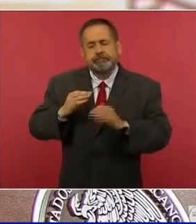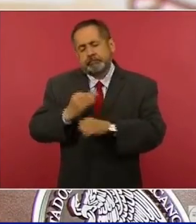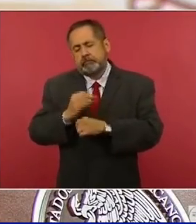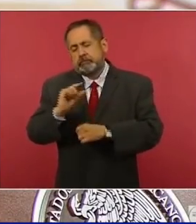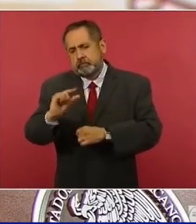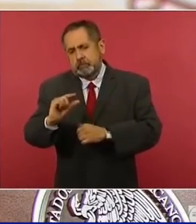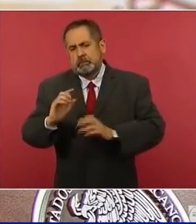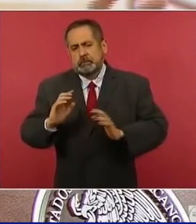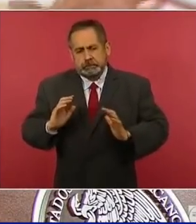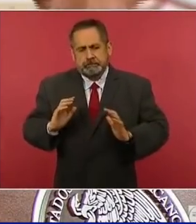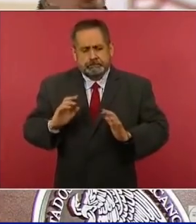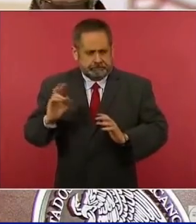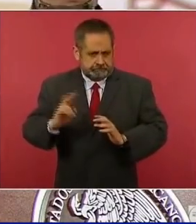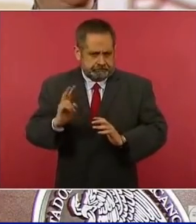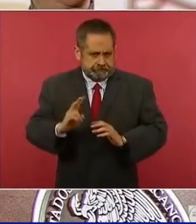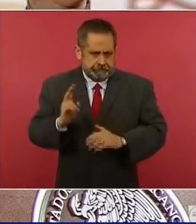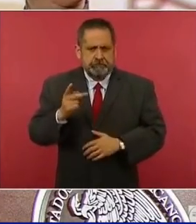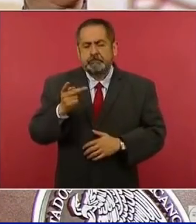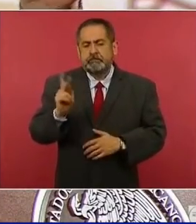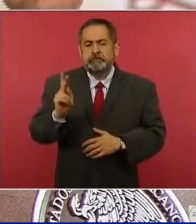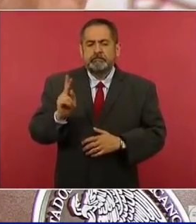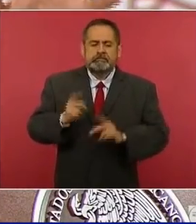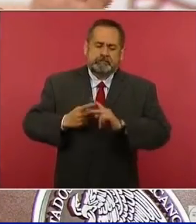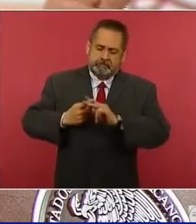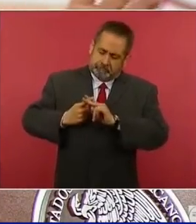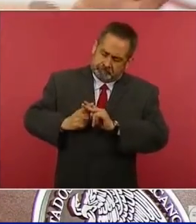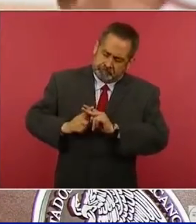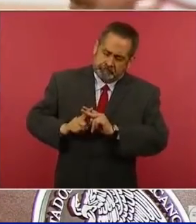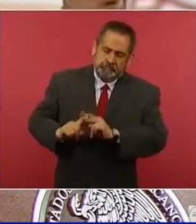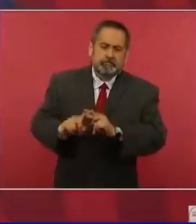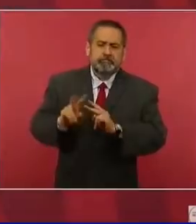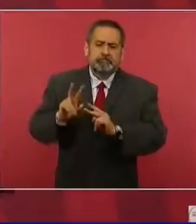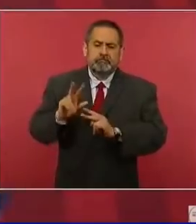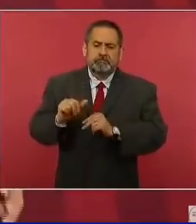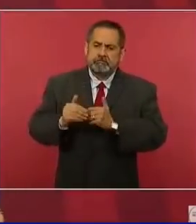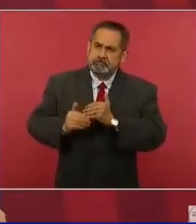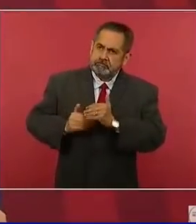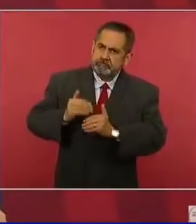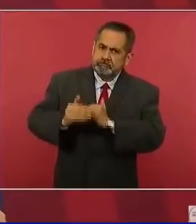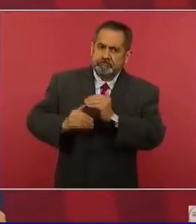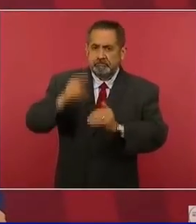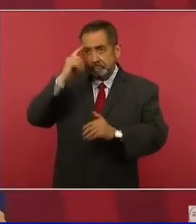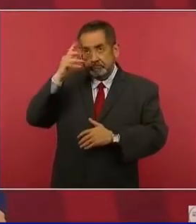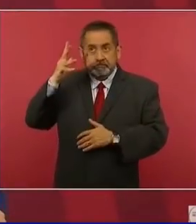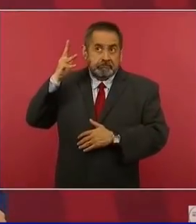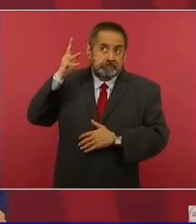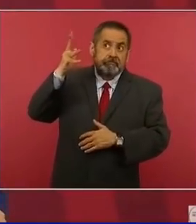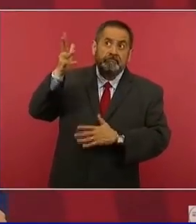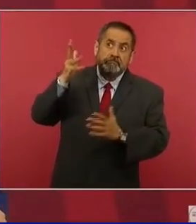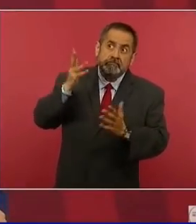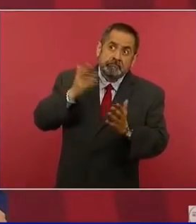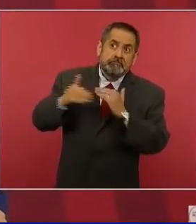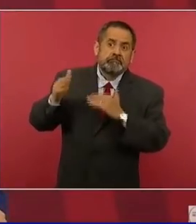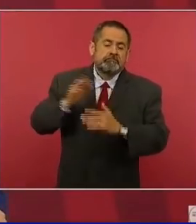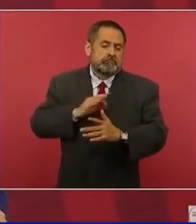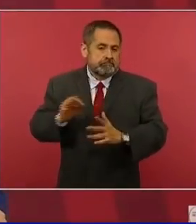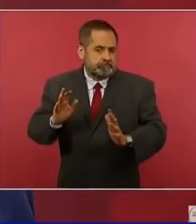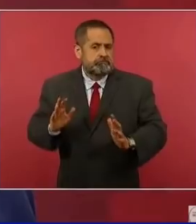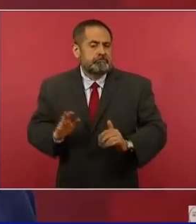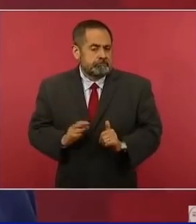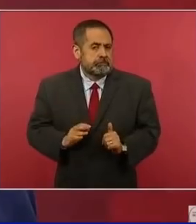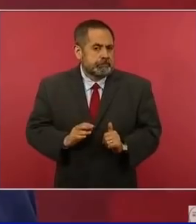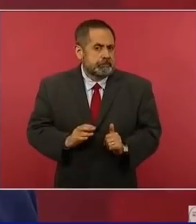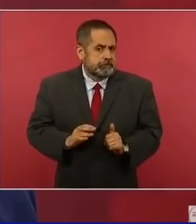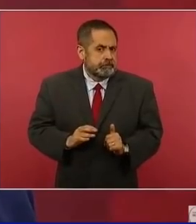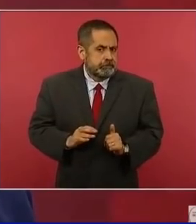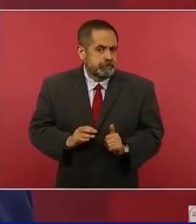Pero es el inicio y es ir hacia allá. Ya logramos que